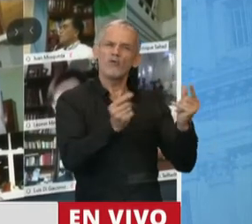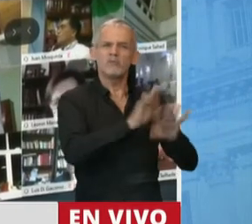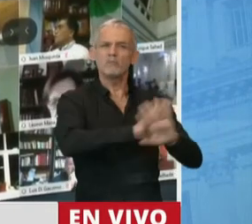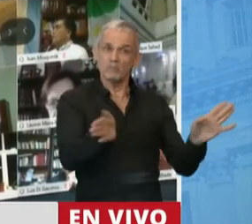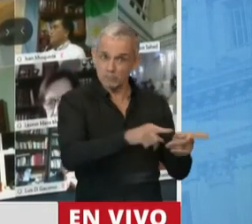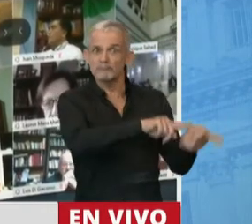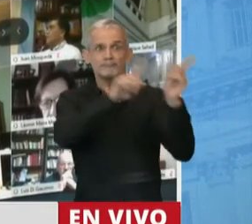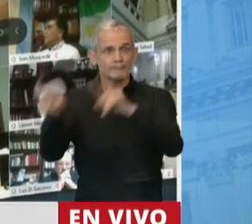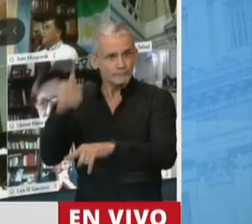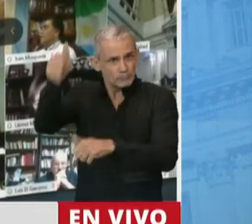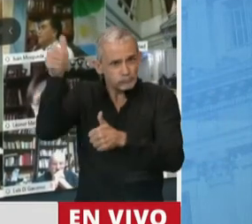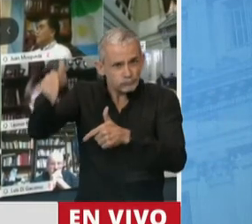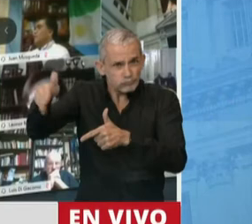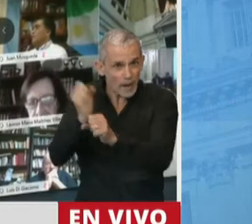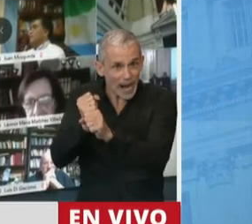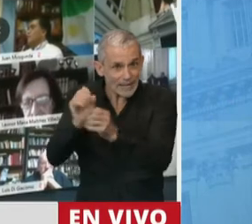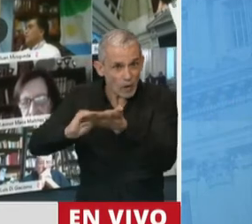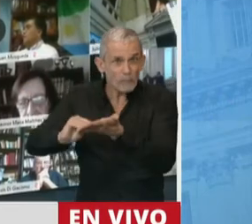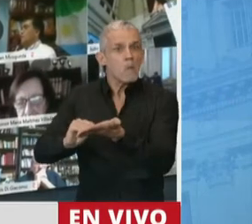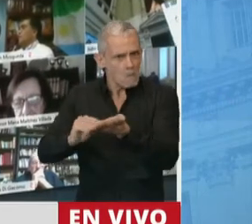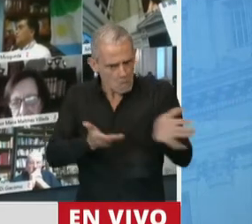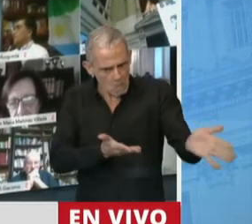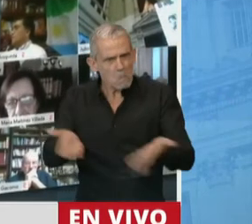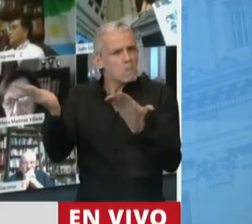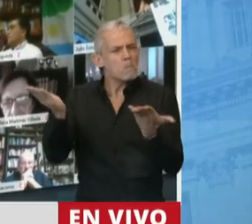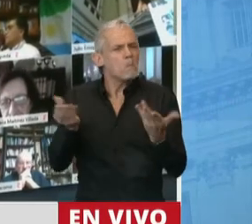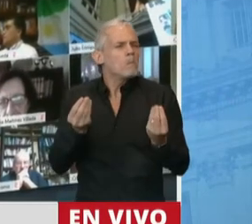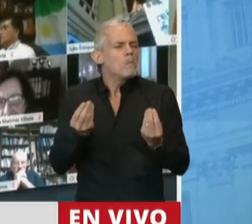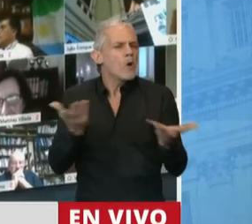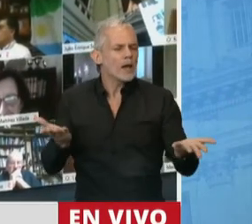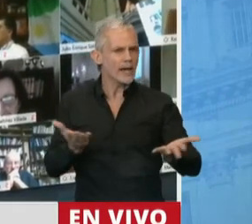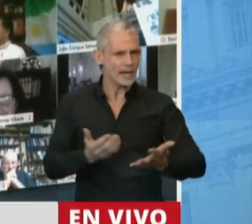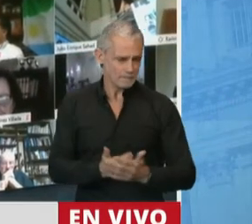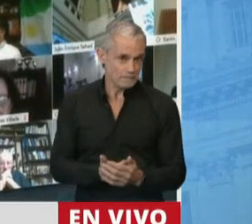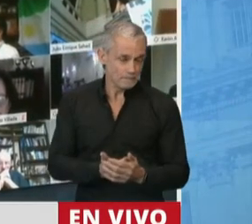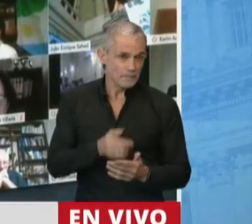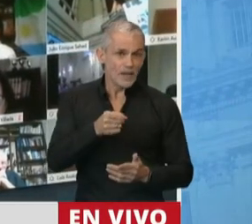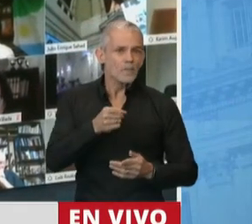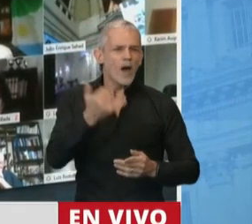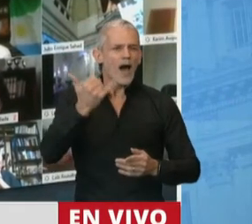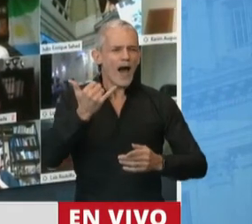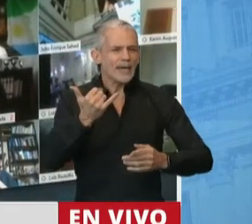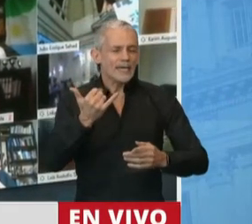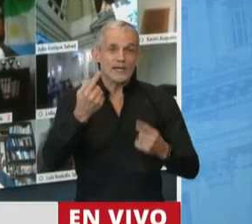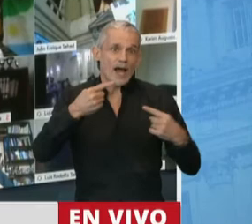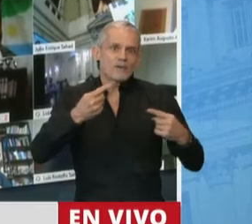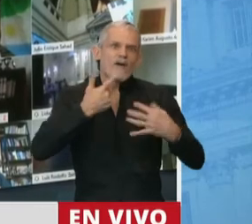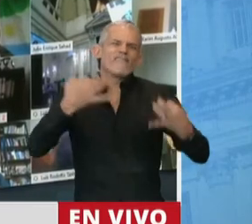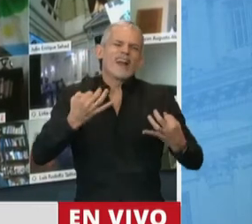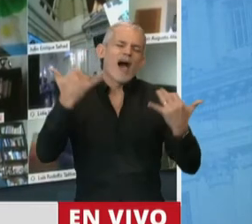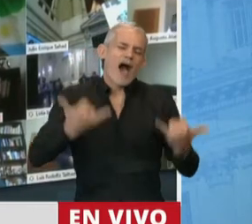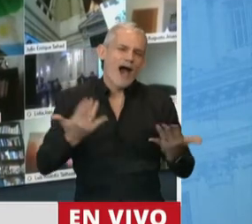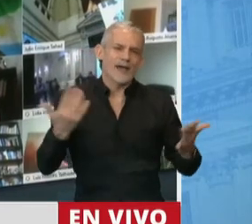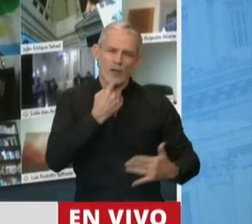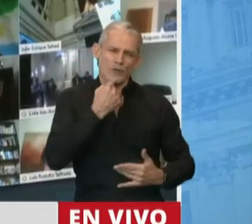teletrabajo a la presencial por un hecho incontrastable, un hecho